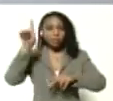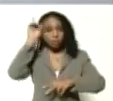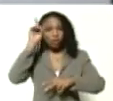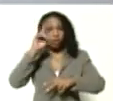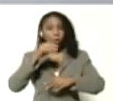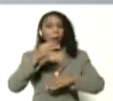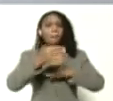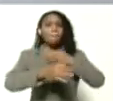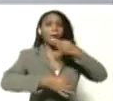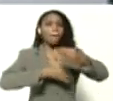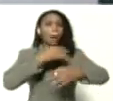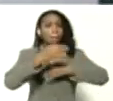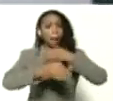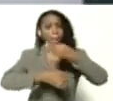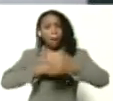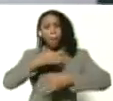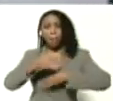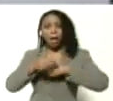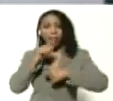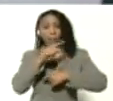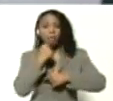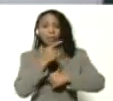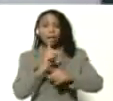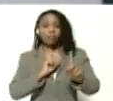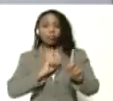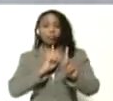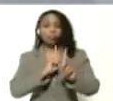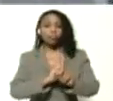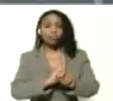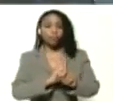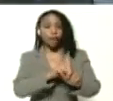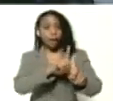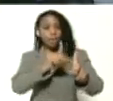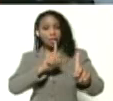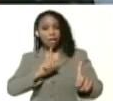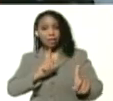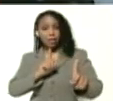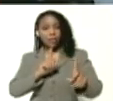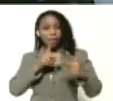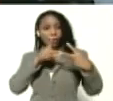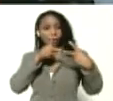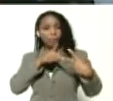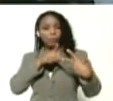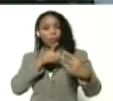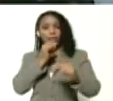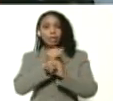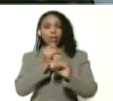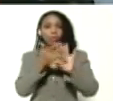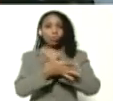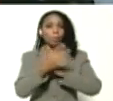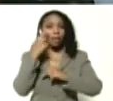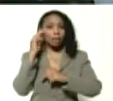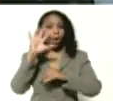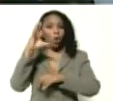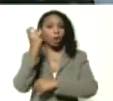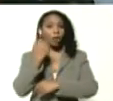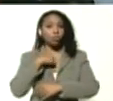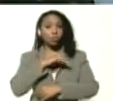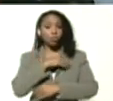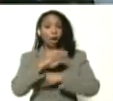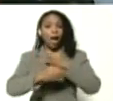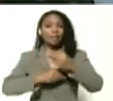estuviese hablando cara a cara es decir ese acercamiento desde la distancia desde la virtualidad hasta el momento hemos logrado nosotros